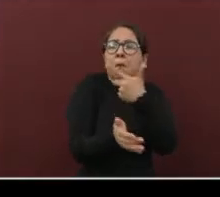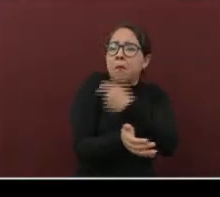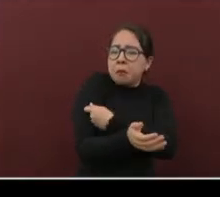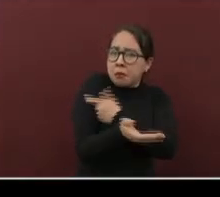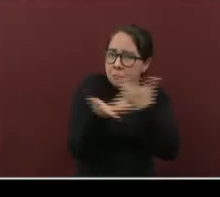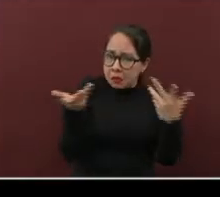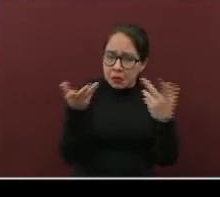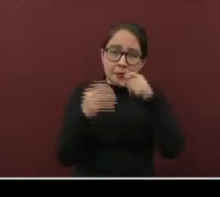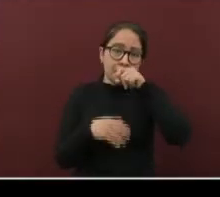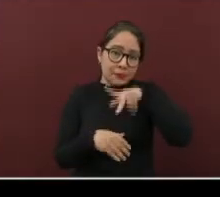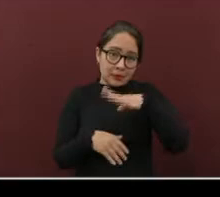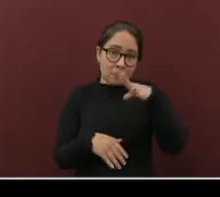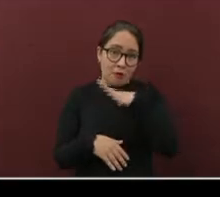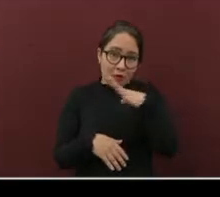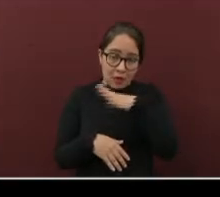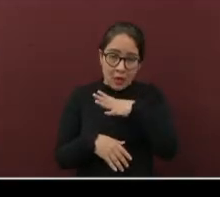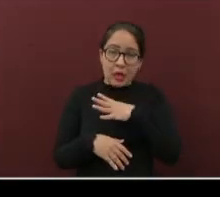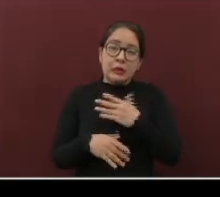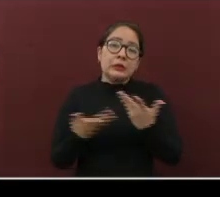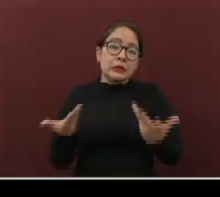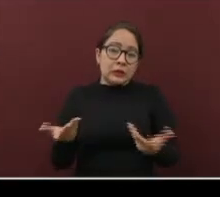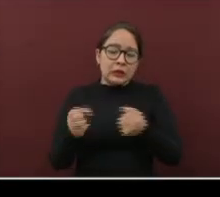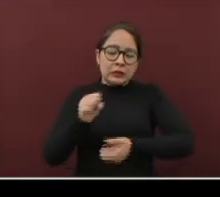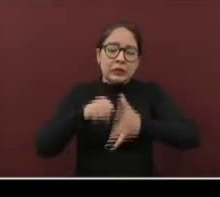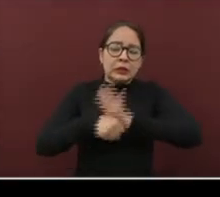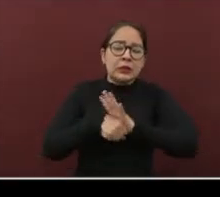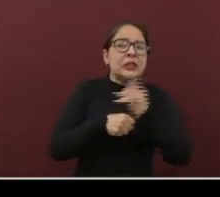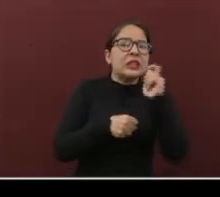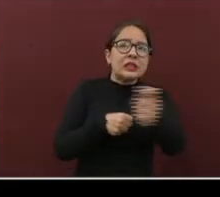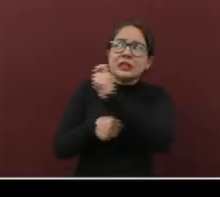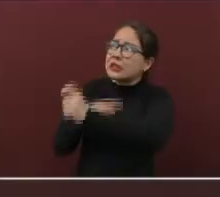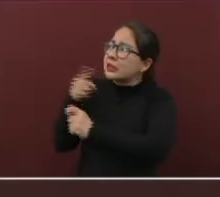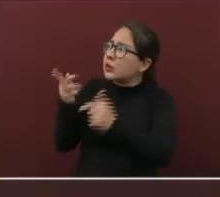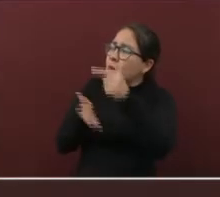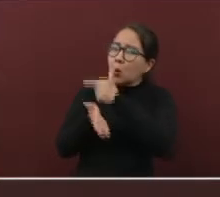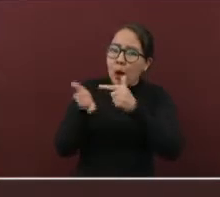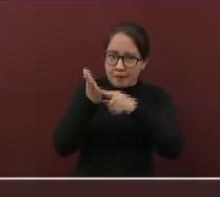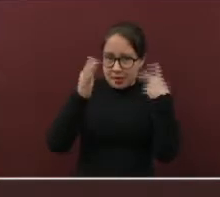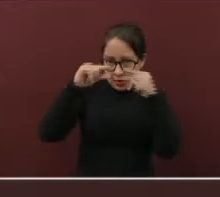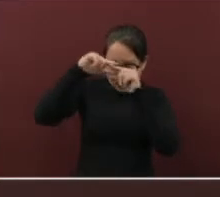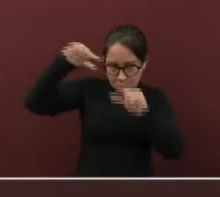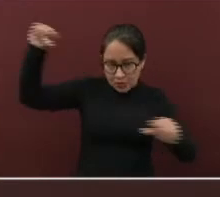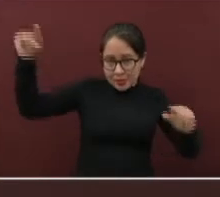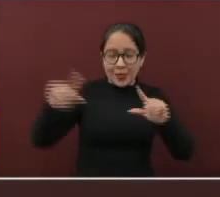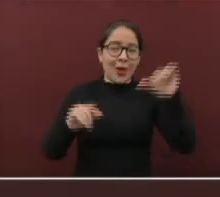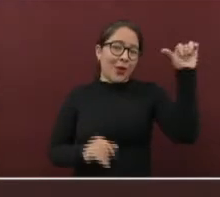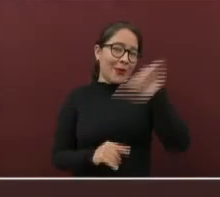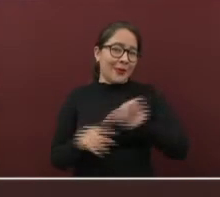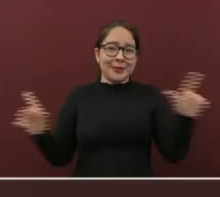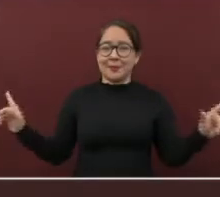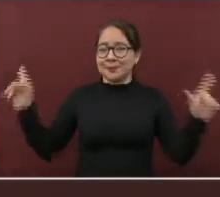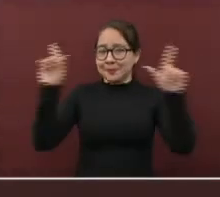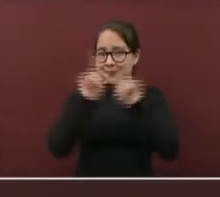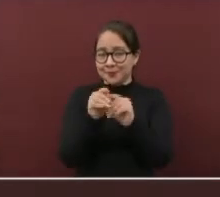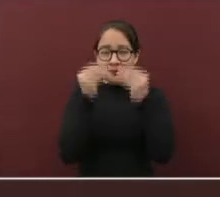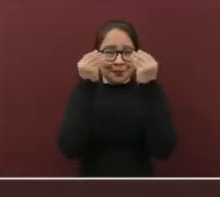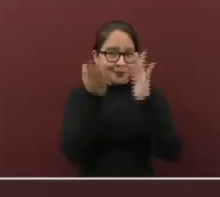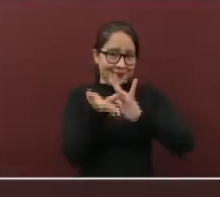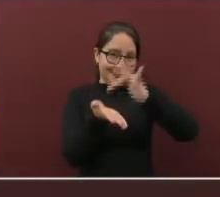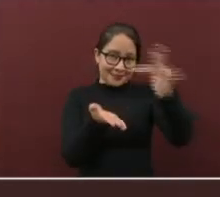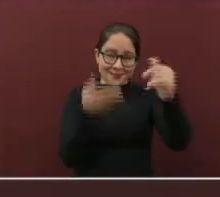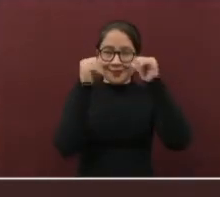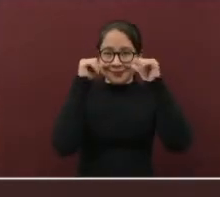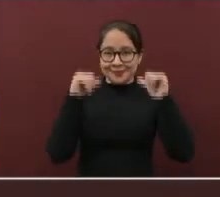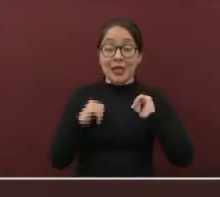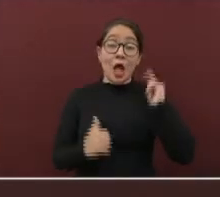como el panorama epidemiológico. Por hoy es todo. Muchísimas gracias por su atención